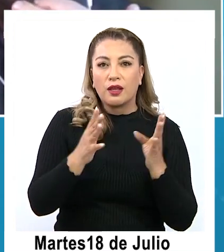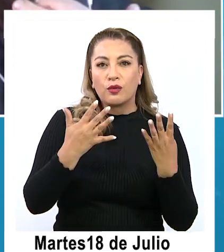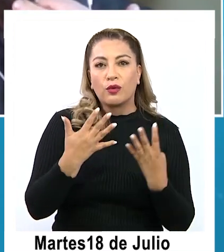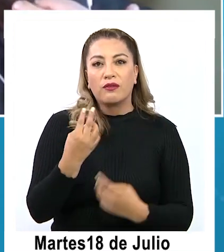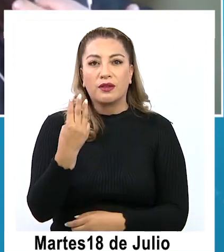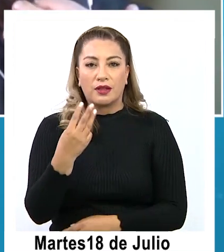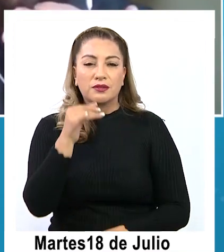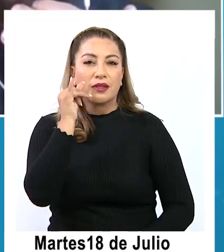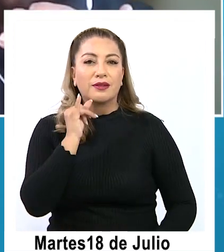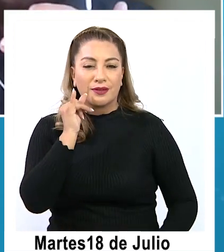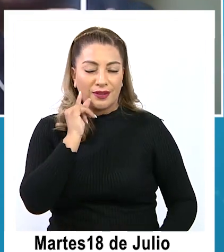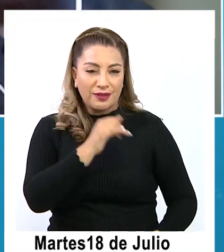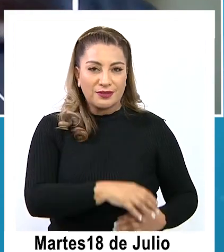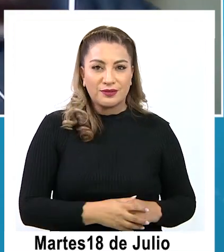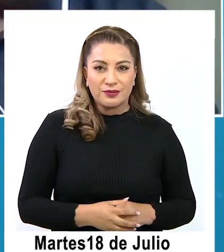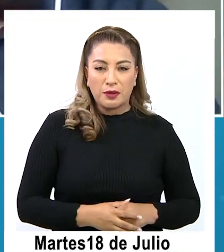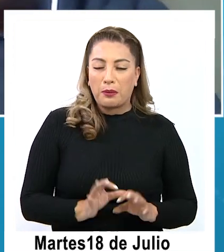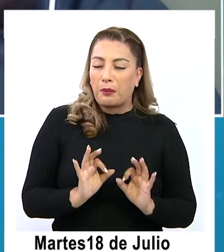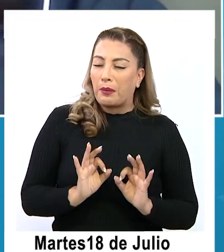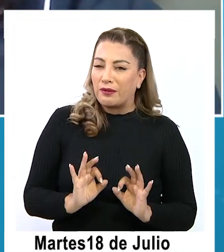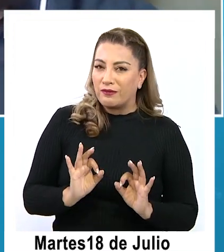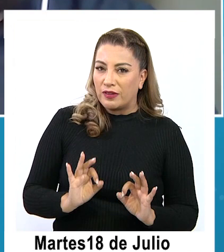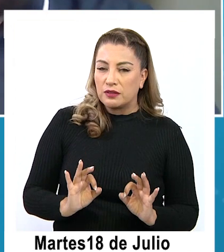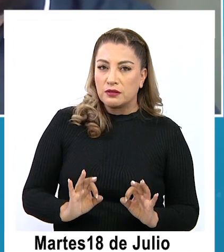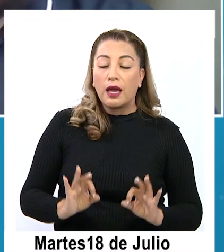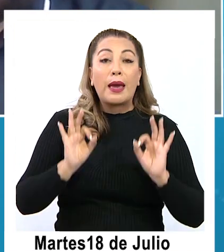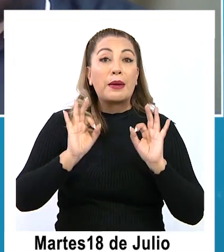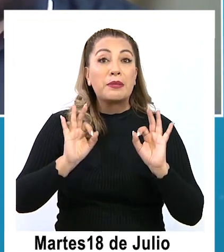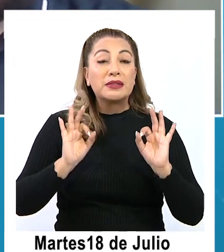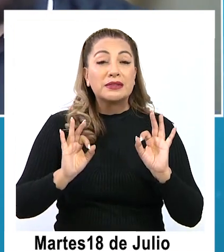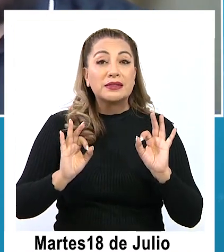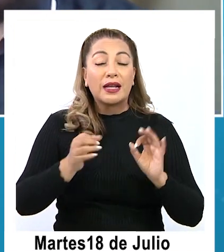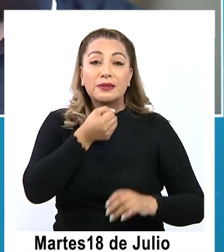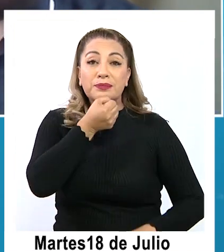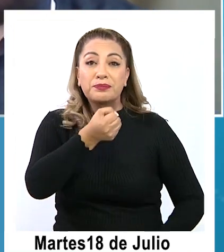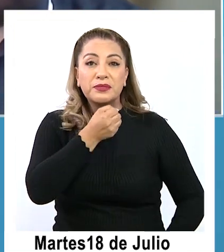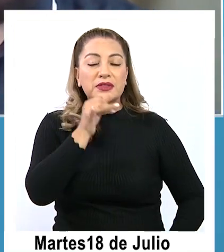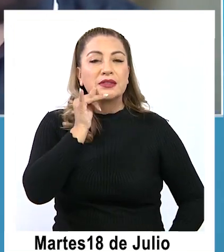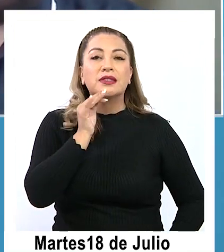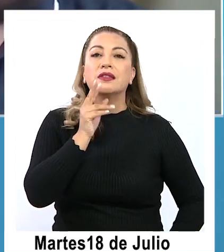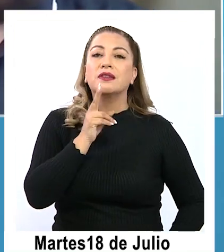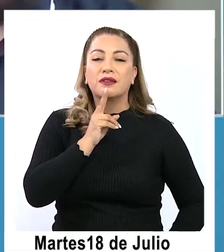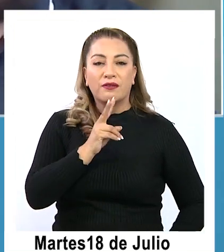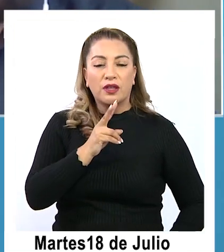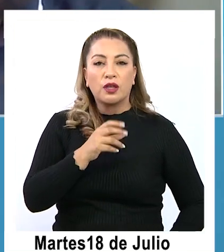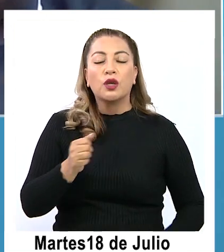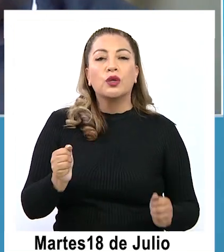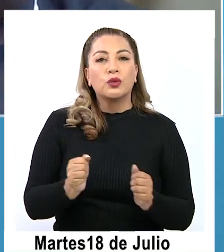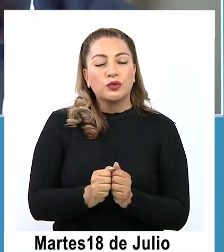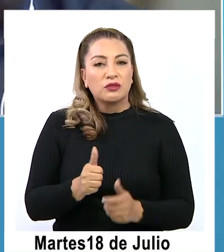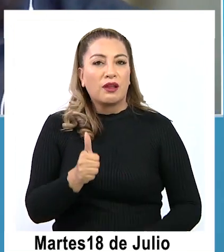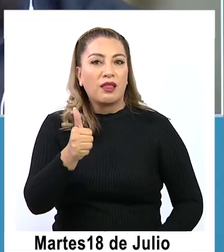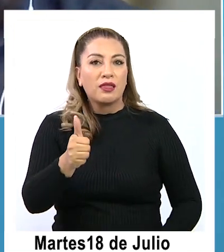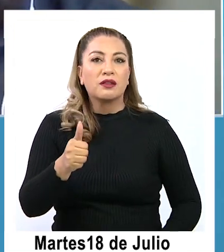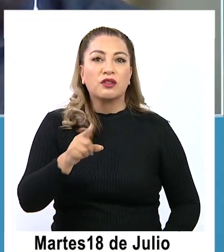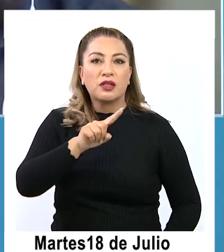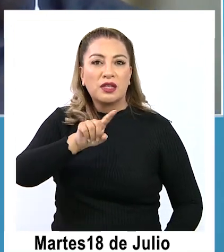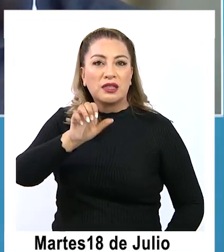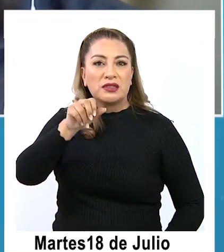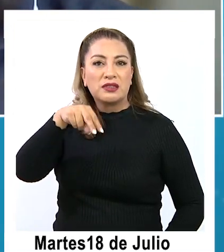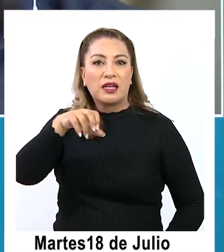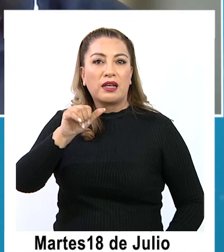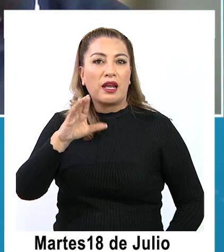en Iquique. Ok, perfecto. Especial de prensa en Iquique Televisión junto al director regional de CERNAC de